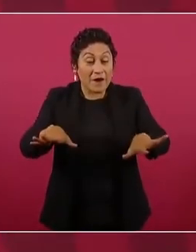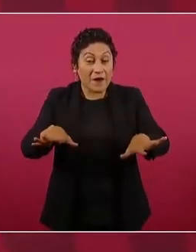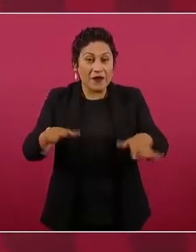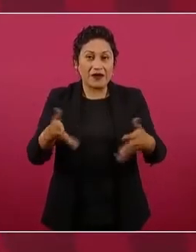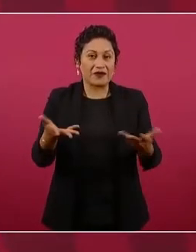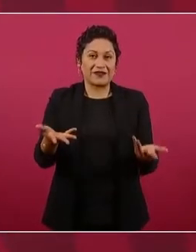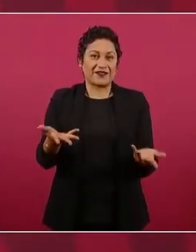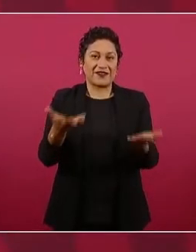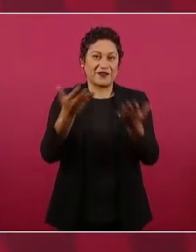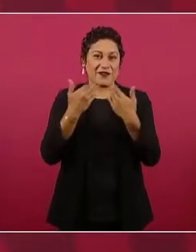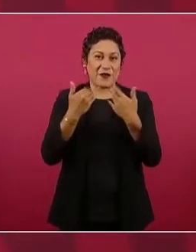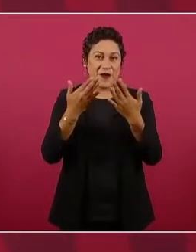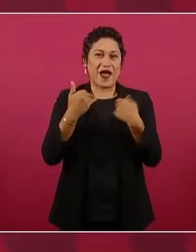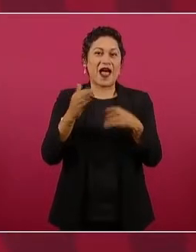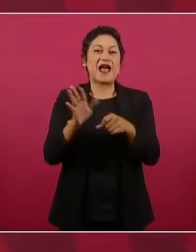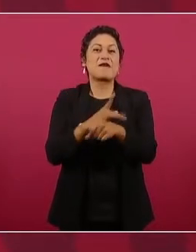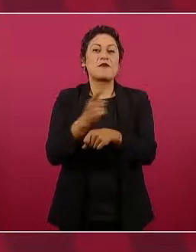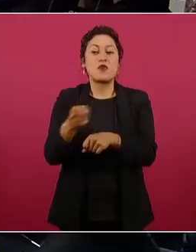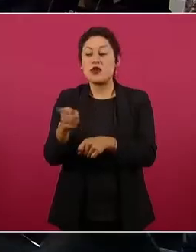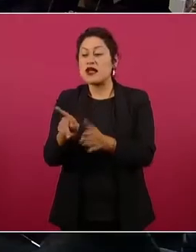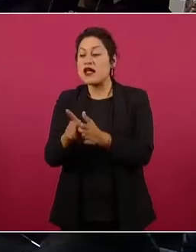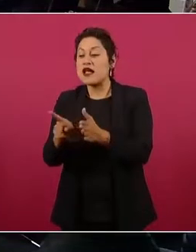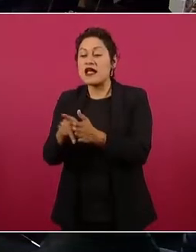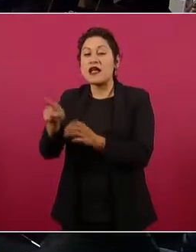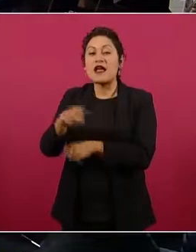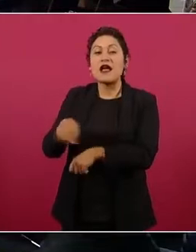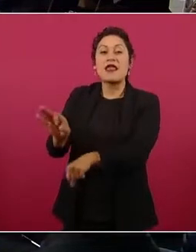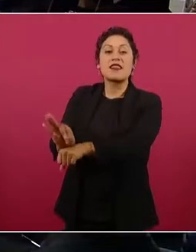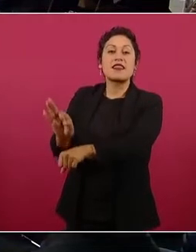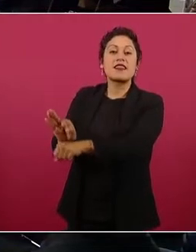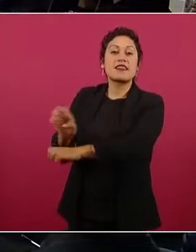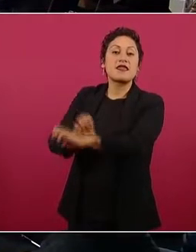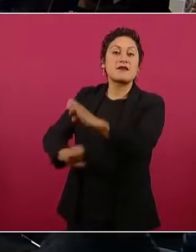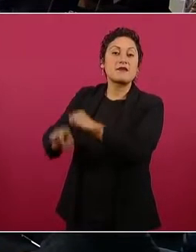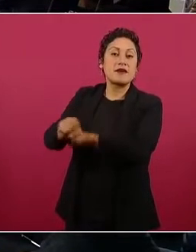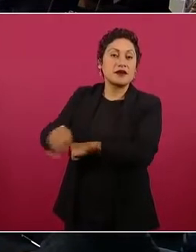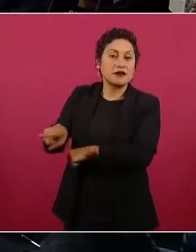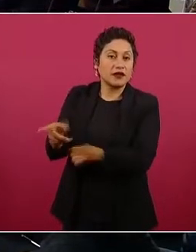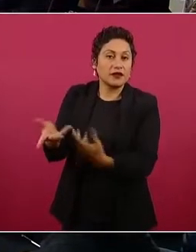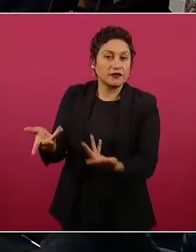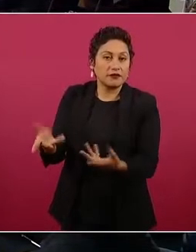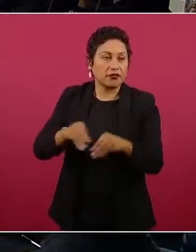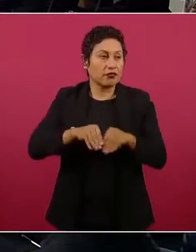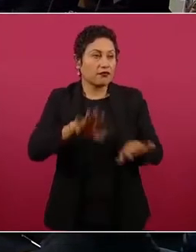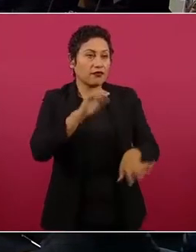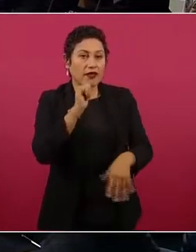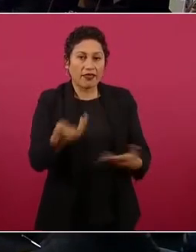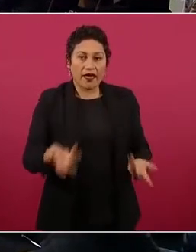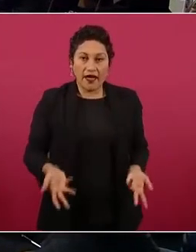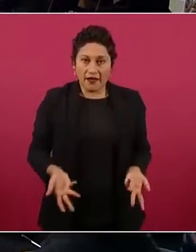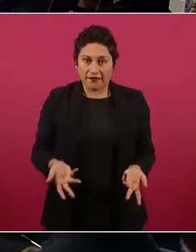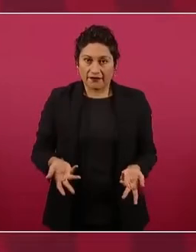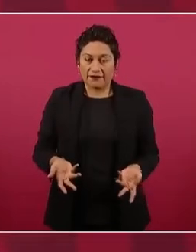defienden a las corporaciones económicas. Entonces,